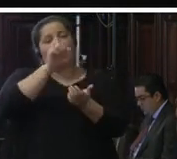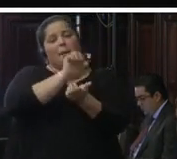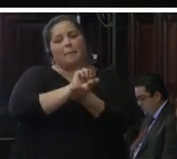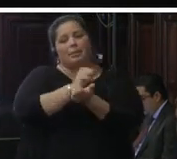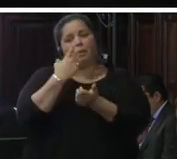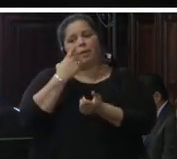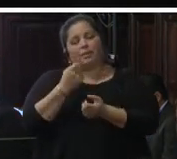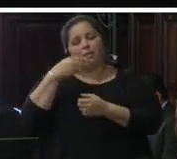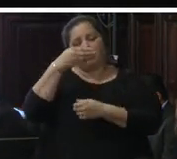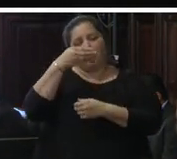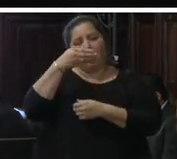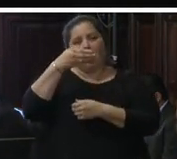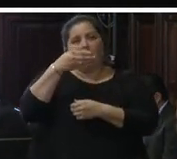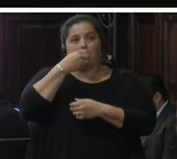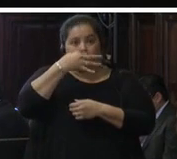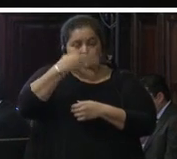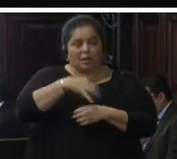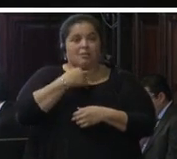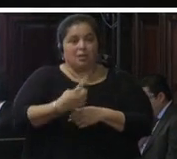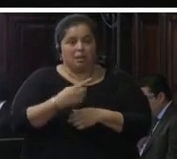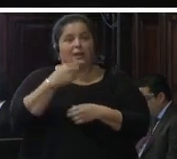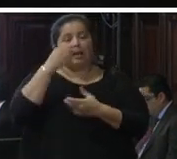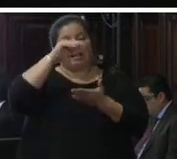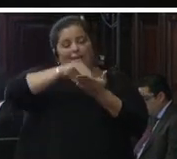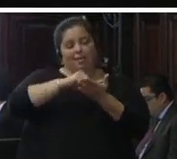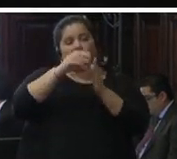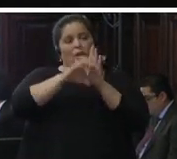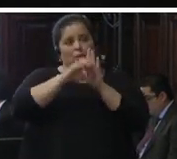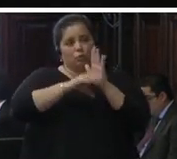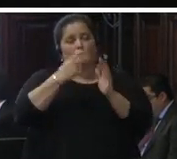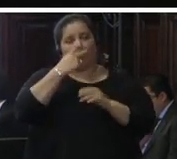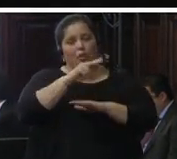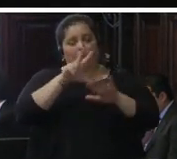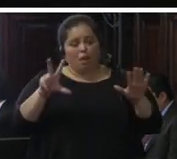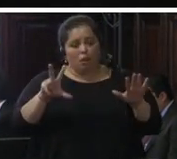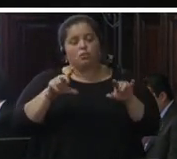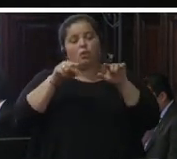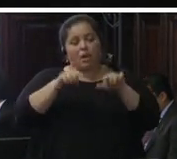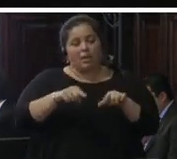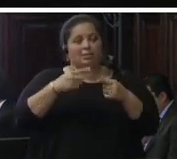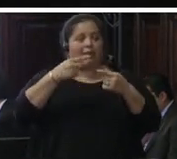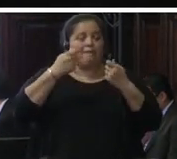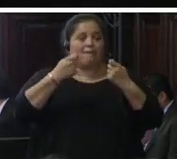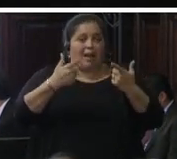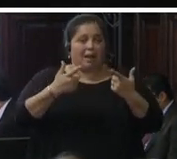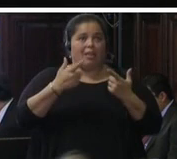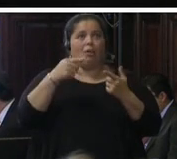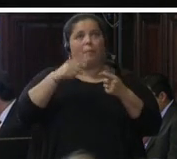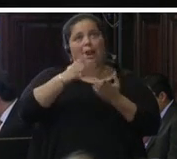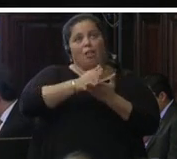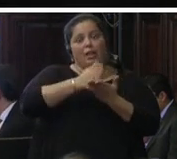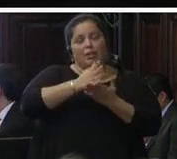los delitos señalados en la reforma constitucional de 2008 es una restricción válida al derecho humano de la libertad personal